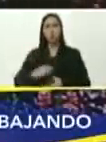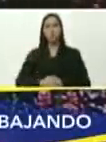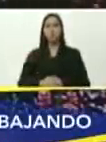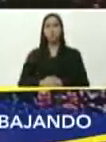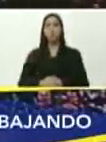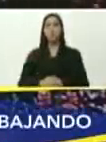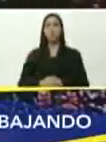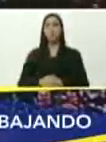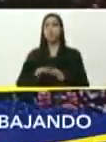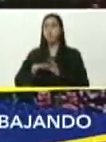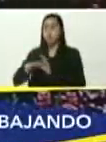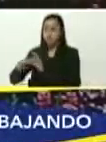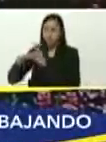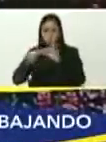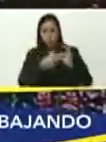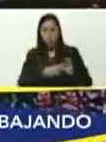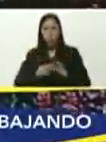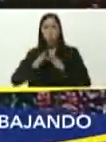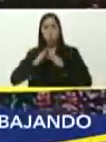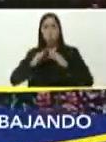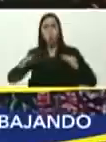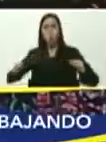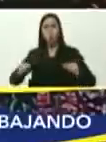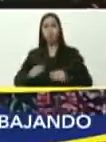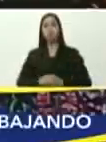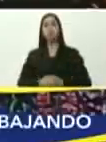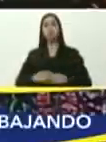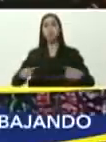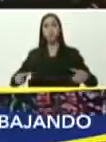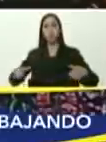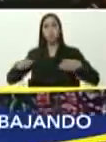para la unión, entre todos y todas, para la reunificación,